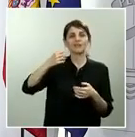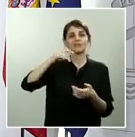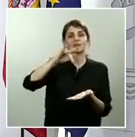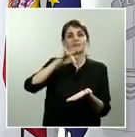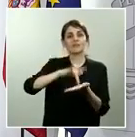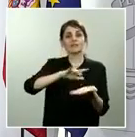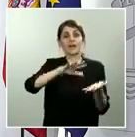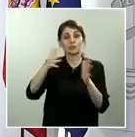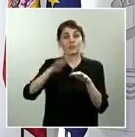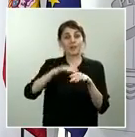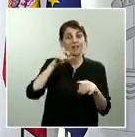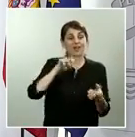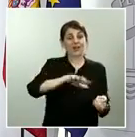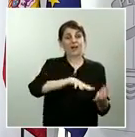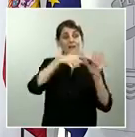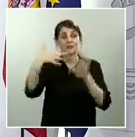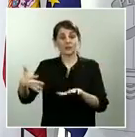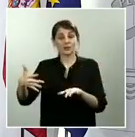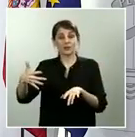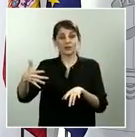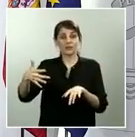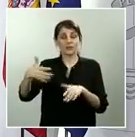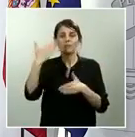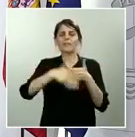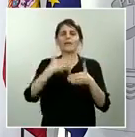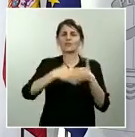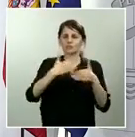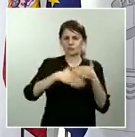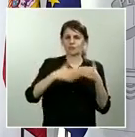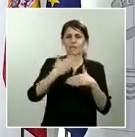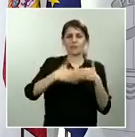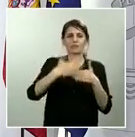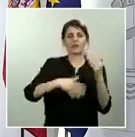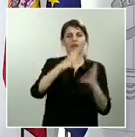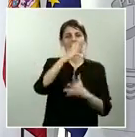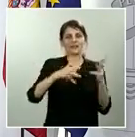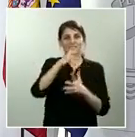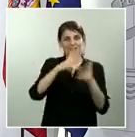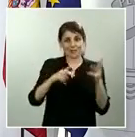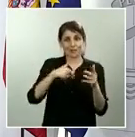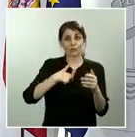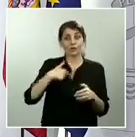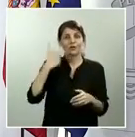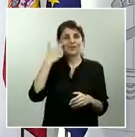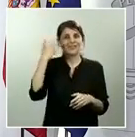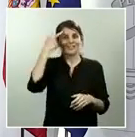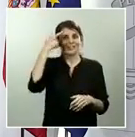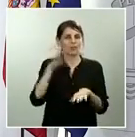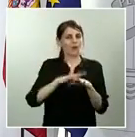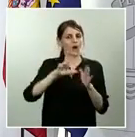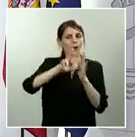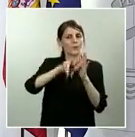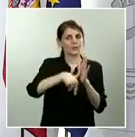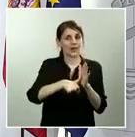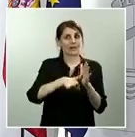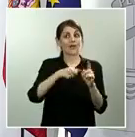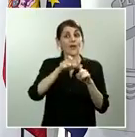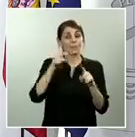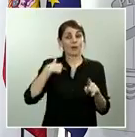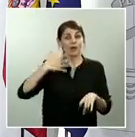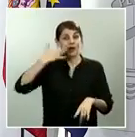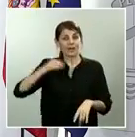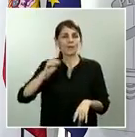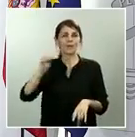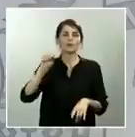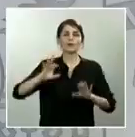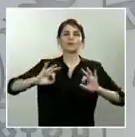pesar de la suspensión de plazos administrativos que mencionaba usted antes que no sería una excepción para no publicar los contratos la formalización y la adjudicación gracias